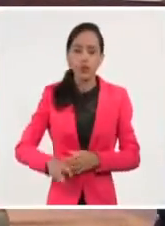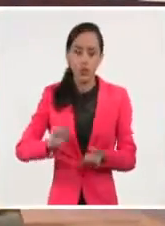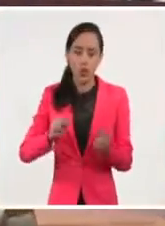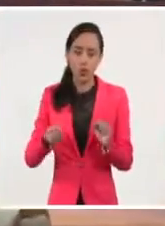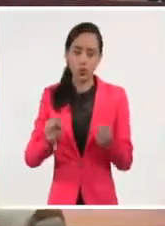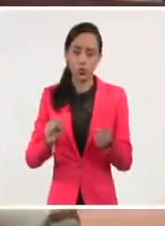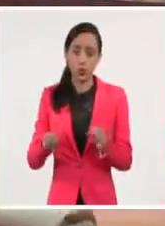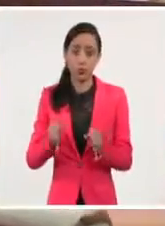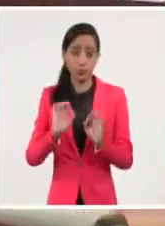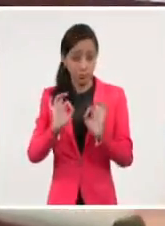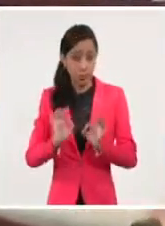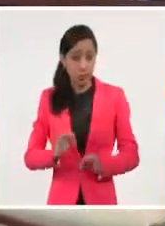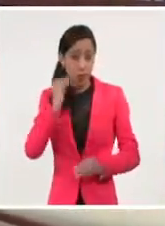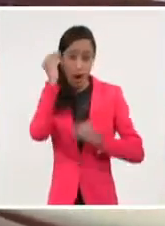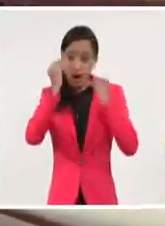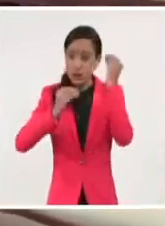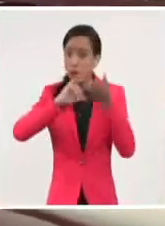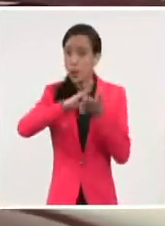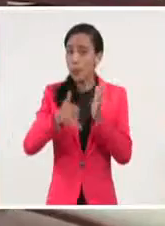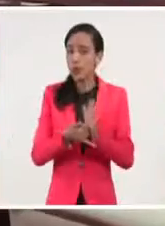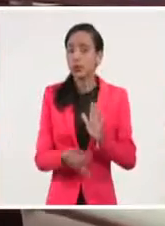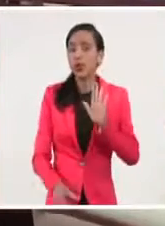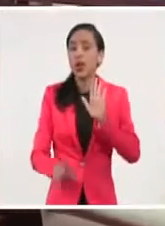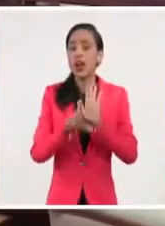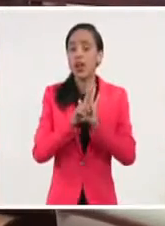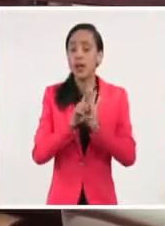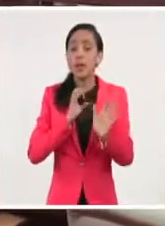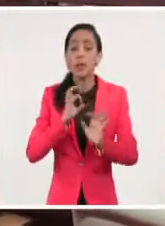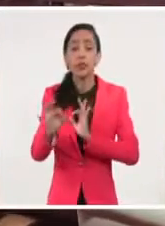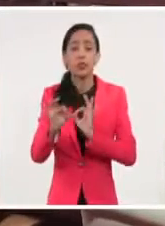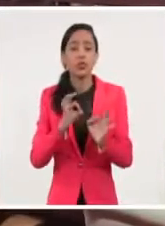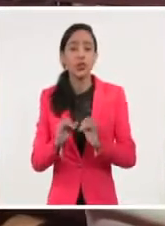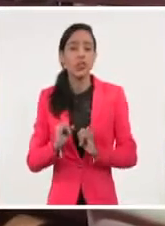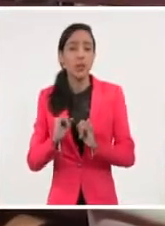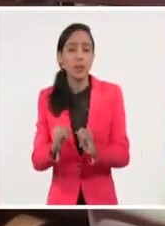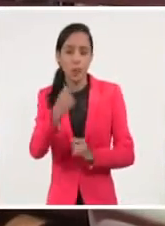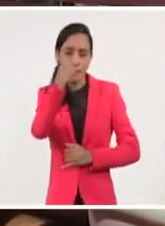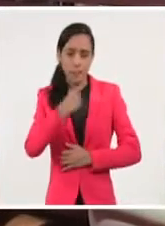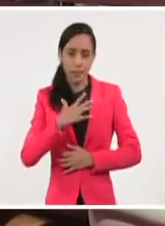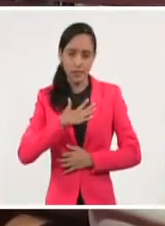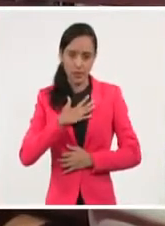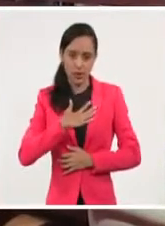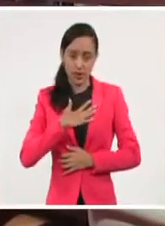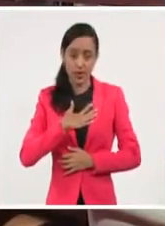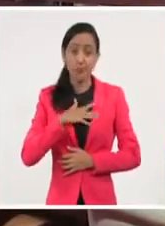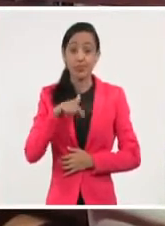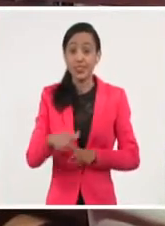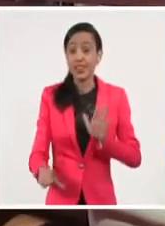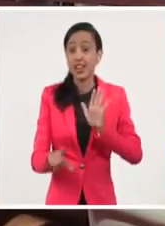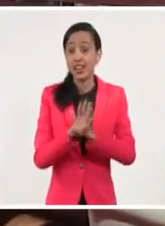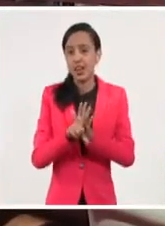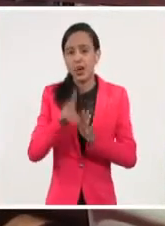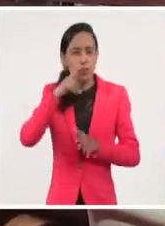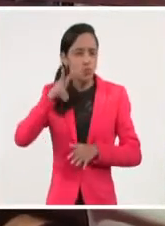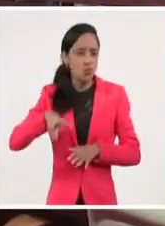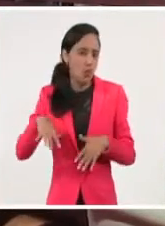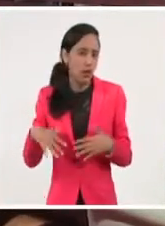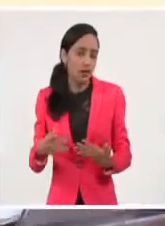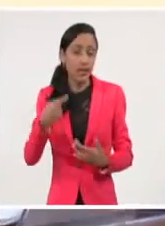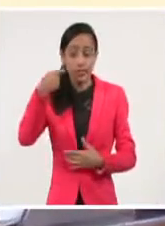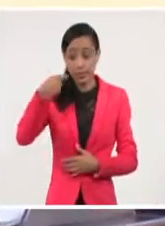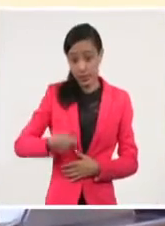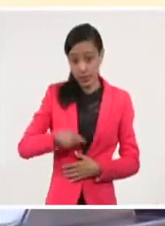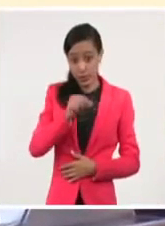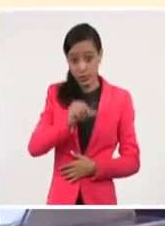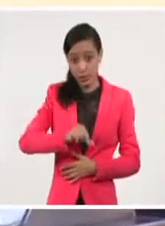Asimismo, se analizó el proyecto de ley de protección de datos personales. Esta disposición normativa busca garantizar el derecho de